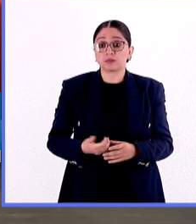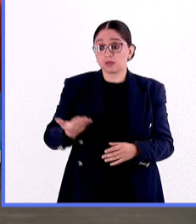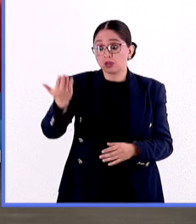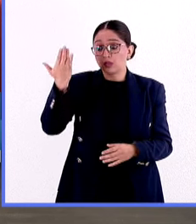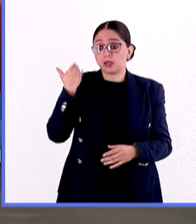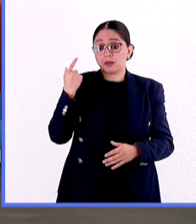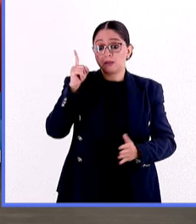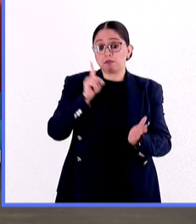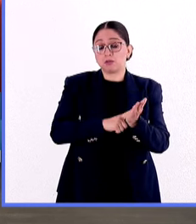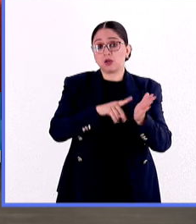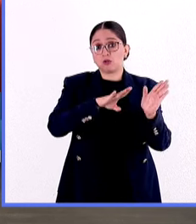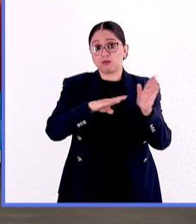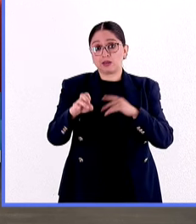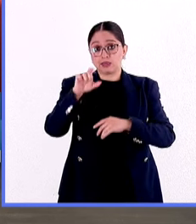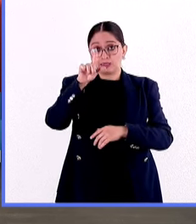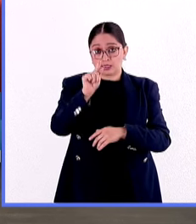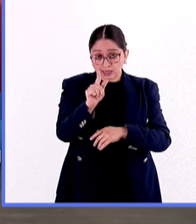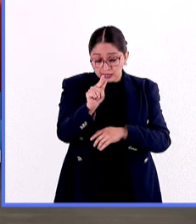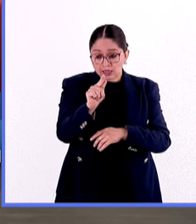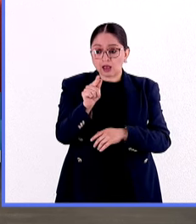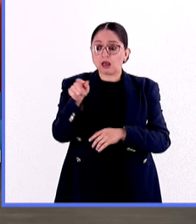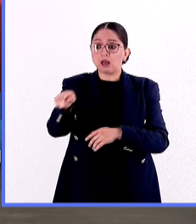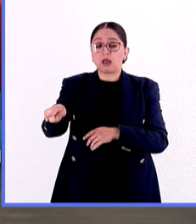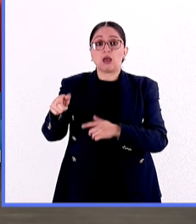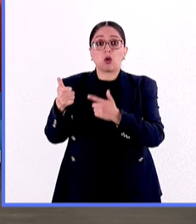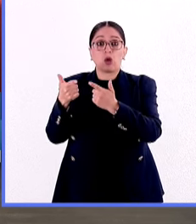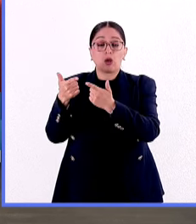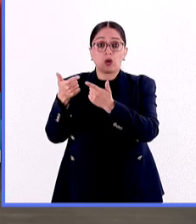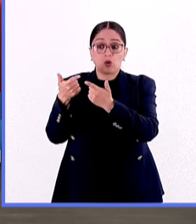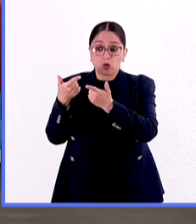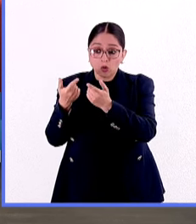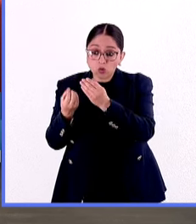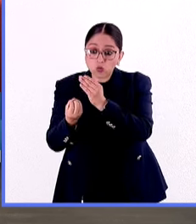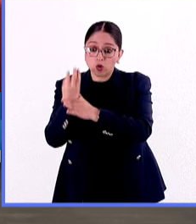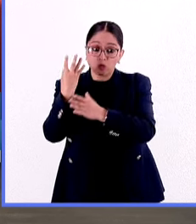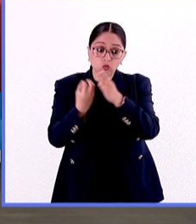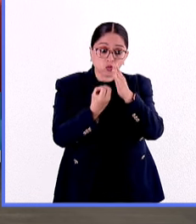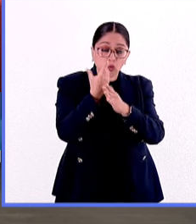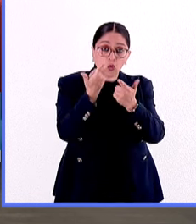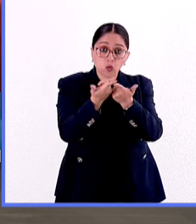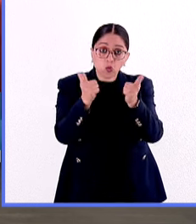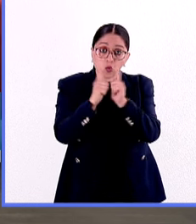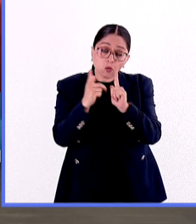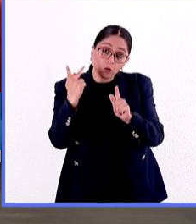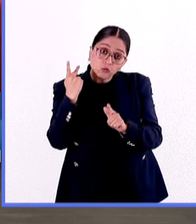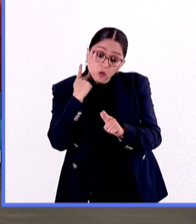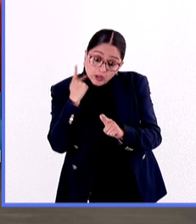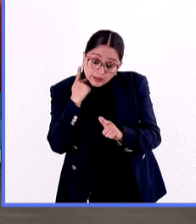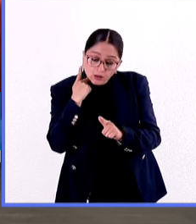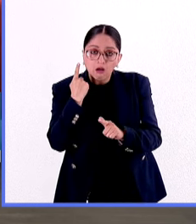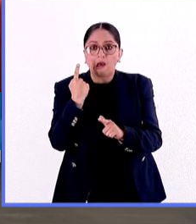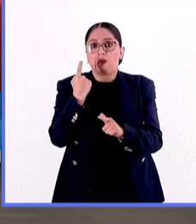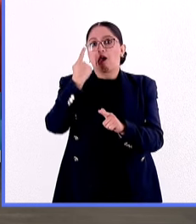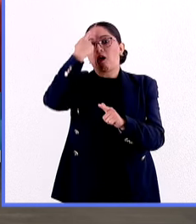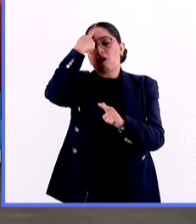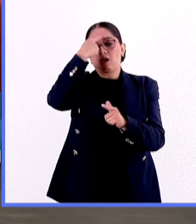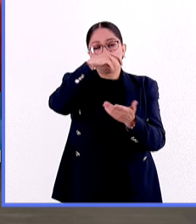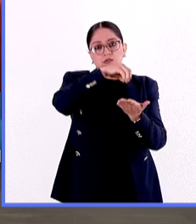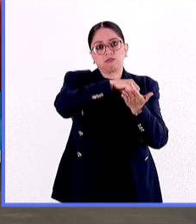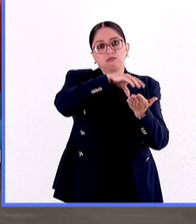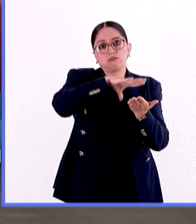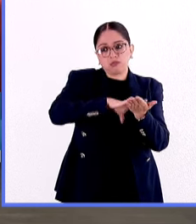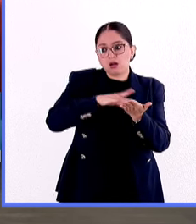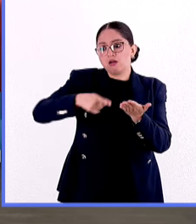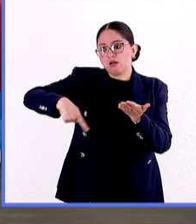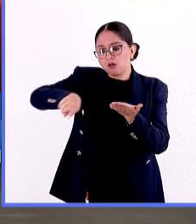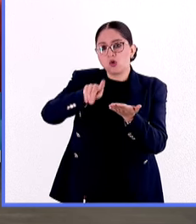1970 surgen los partidos de oposición pues puede necesitar una reforma política para que en el Congreso tuviera cabida la participación de